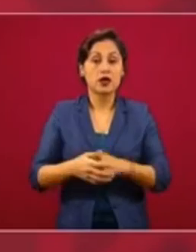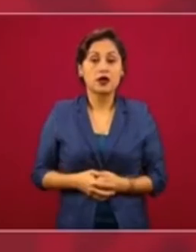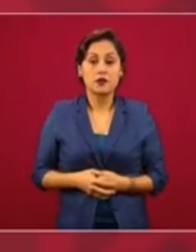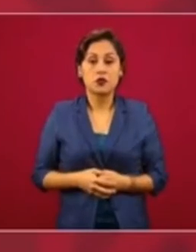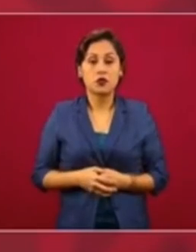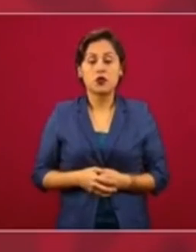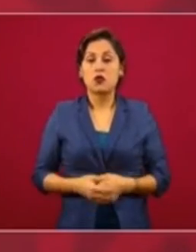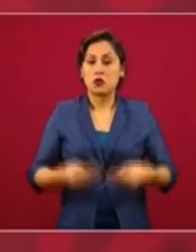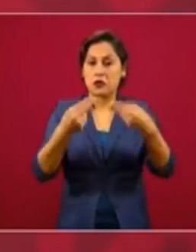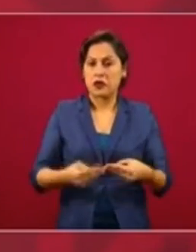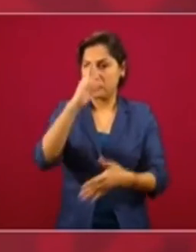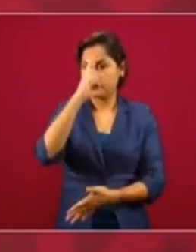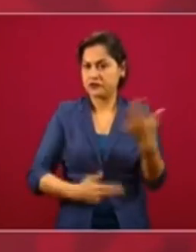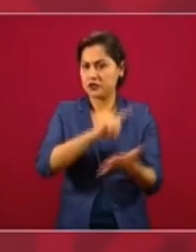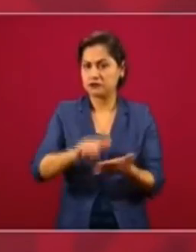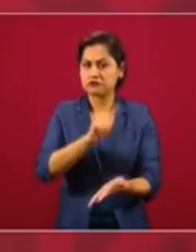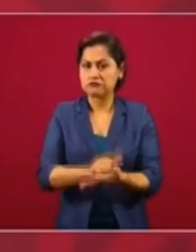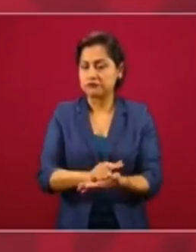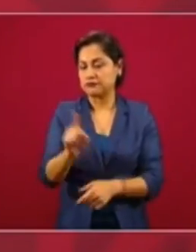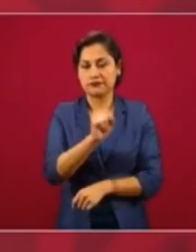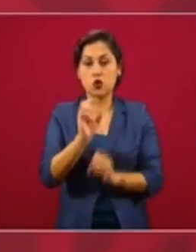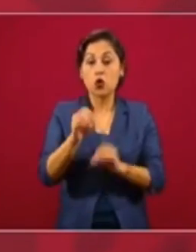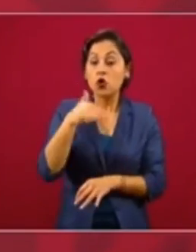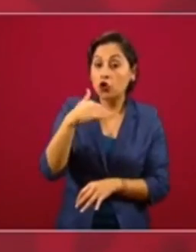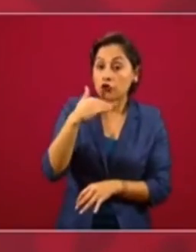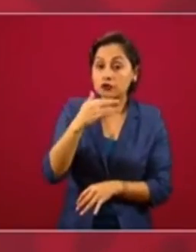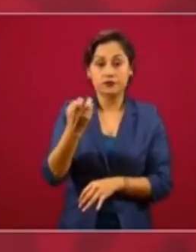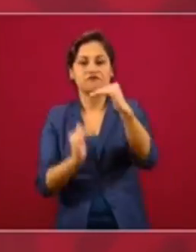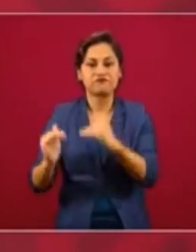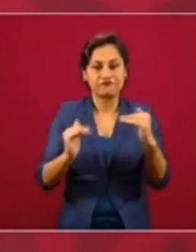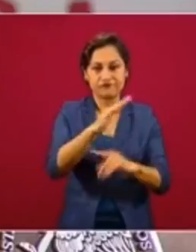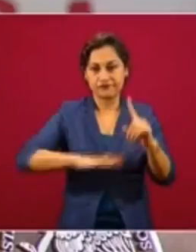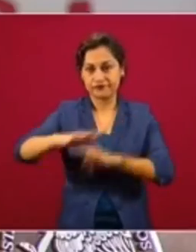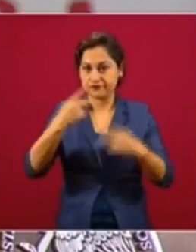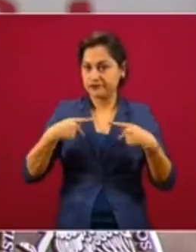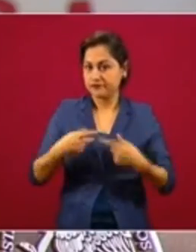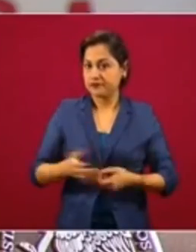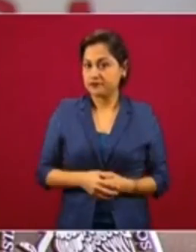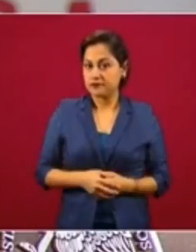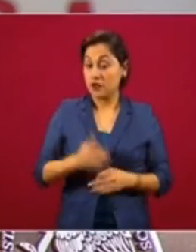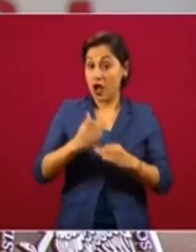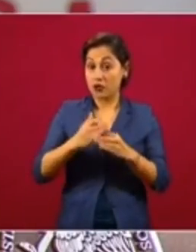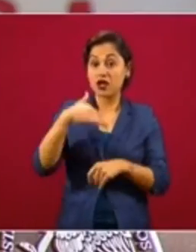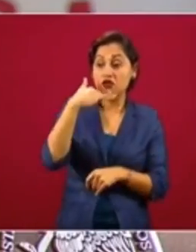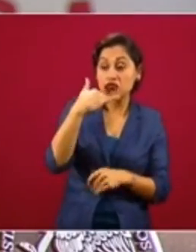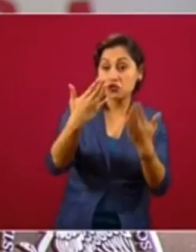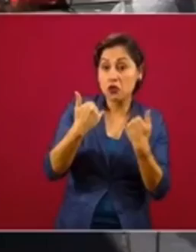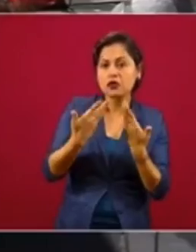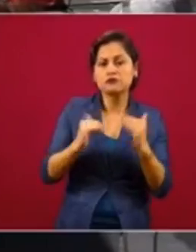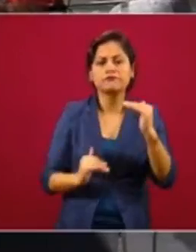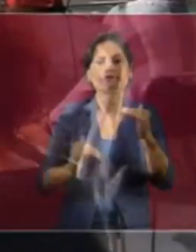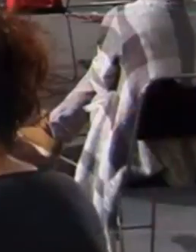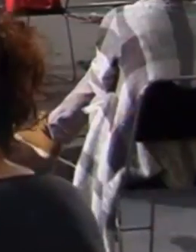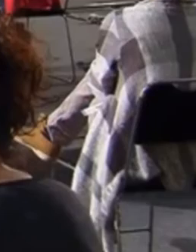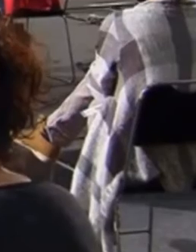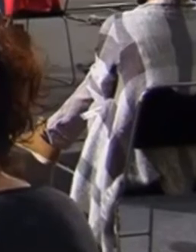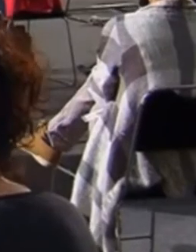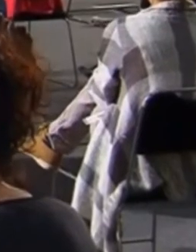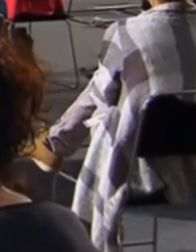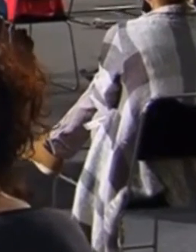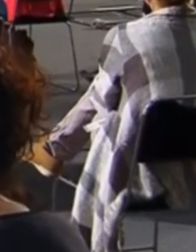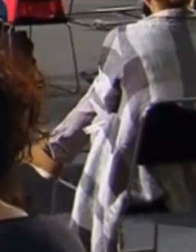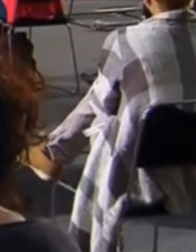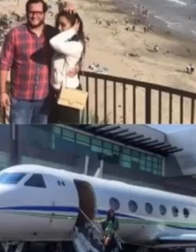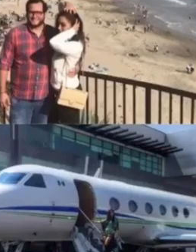ilícitos, que no se permita la corrupción, que es lo que produce la desigualdad. Si no hay corrupción, no va haber desigualdad y no va a haber esa acumulación